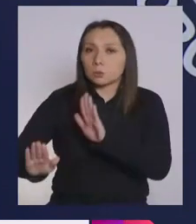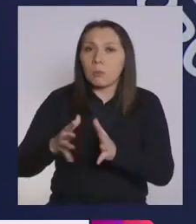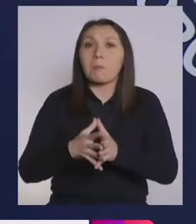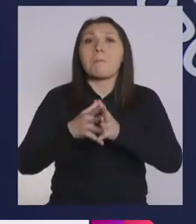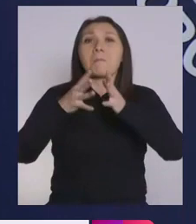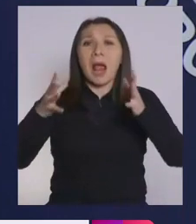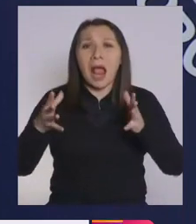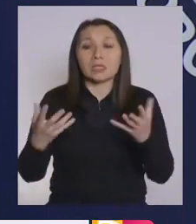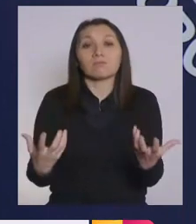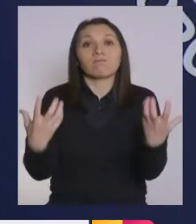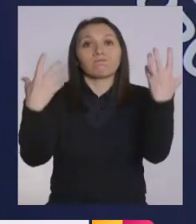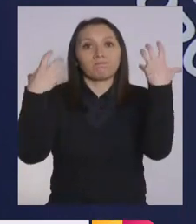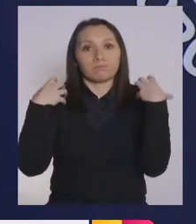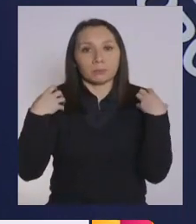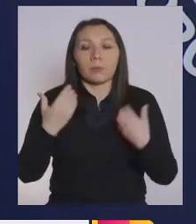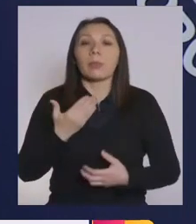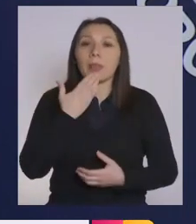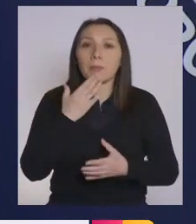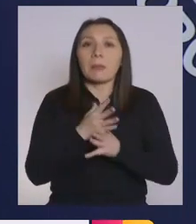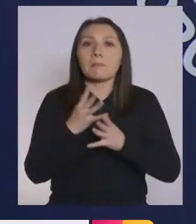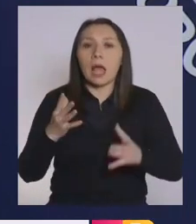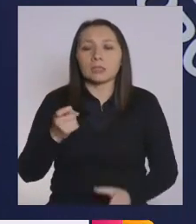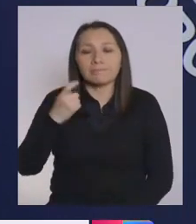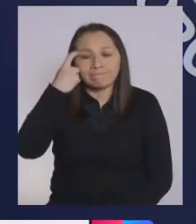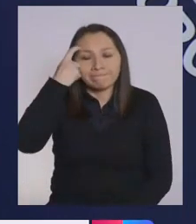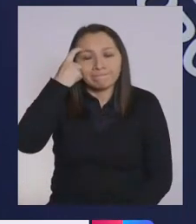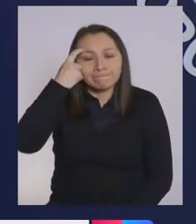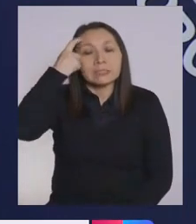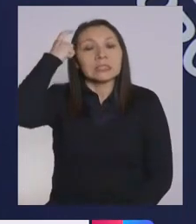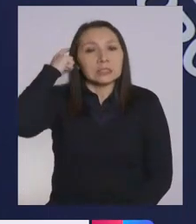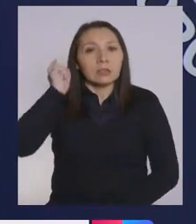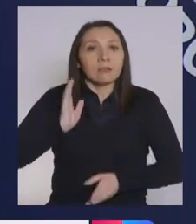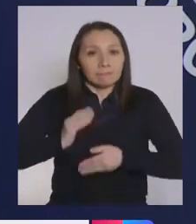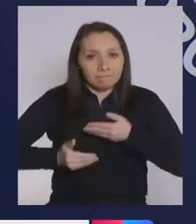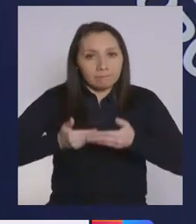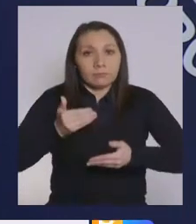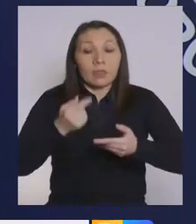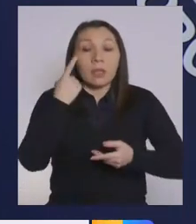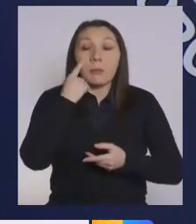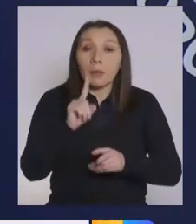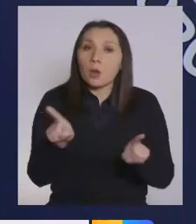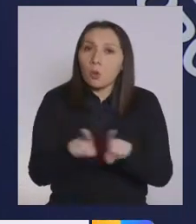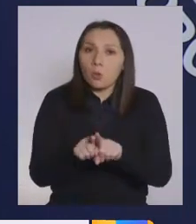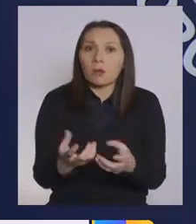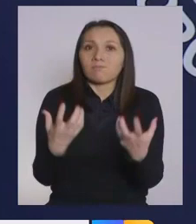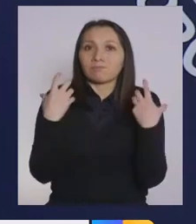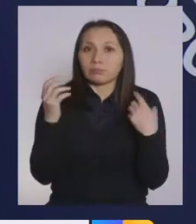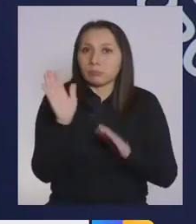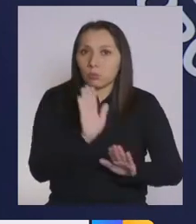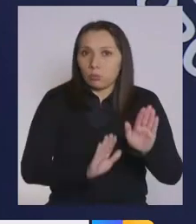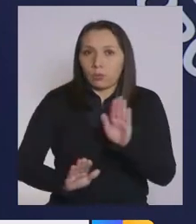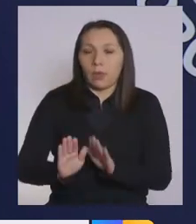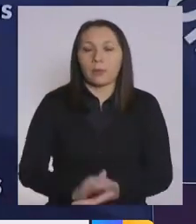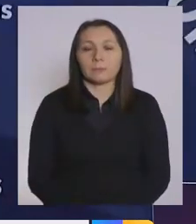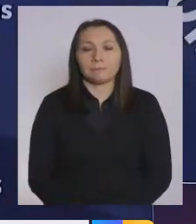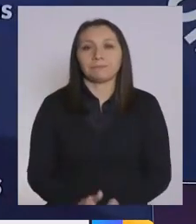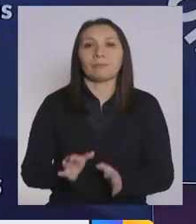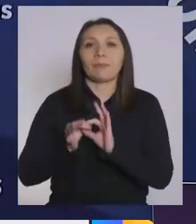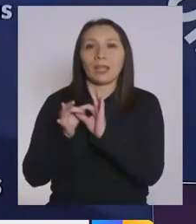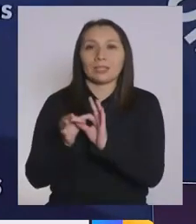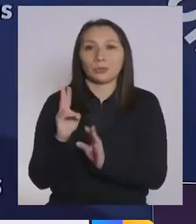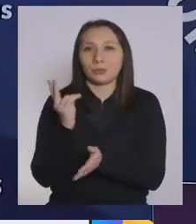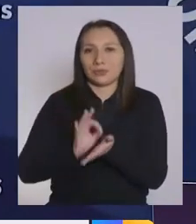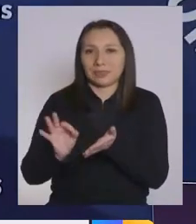responsabilidad y también mayor conciencia de que tenemos que seguir avanzando, pero tomando estas medidas preventivas. Muchas gracias,